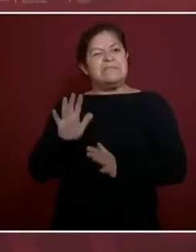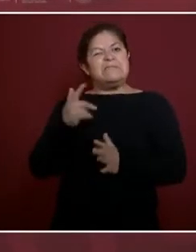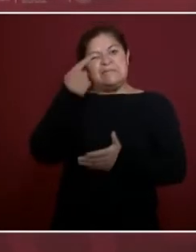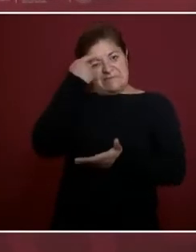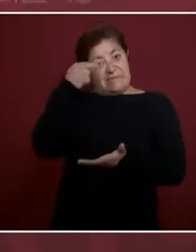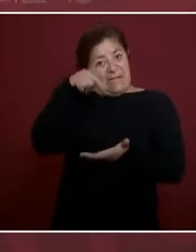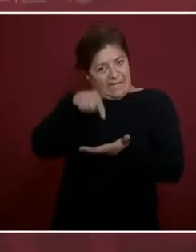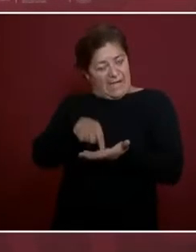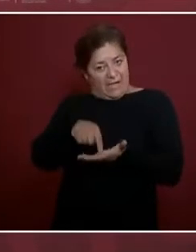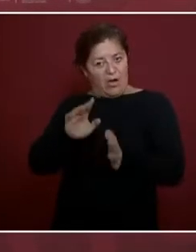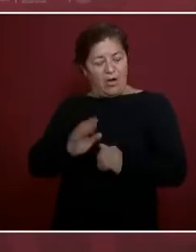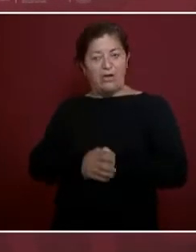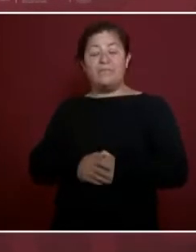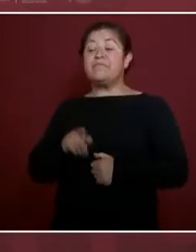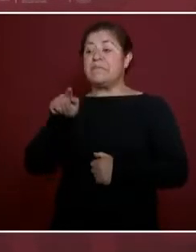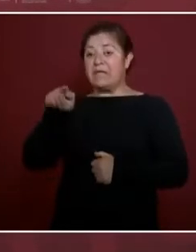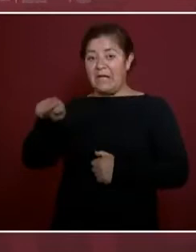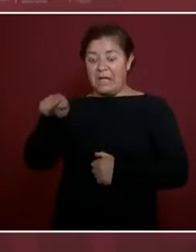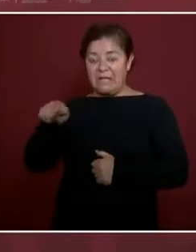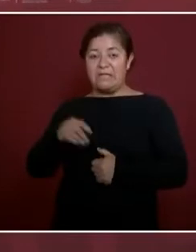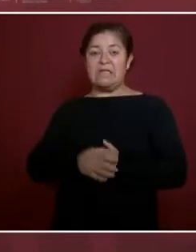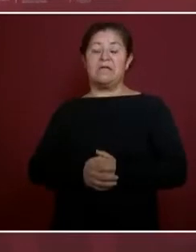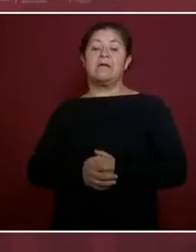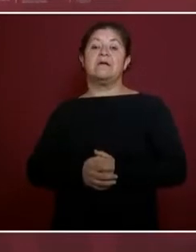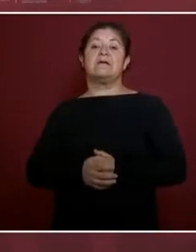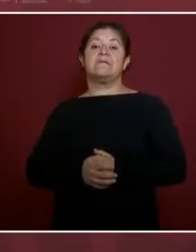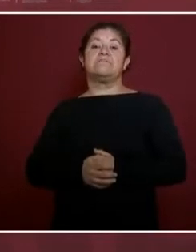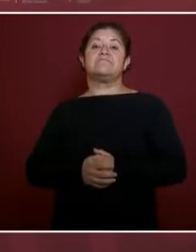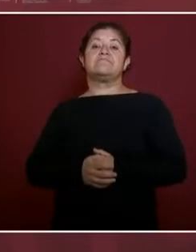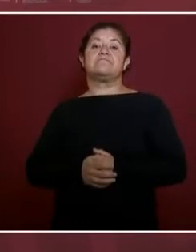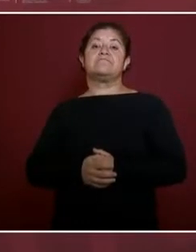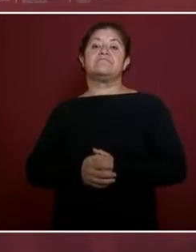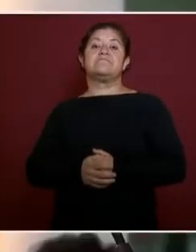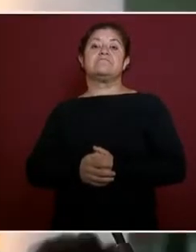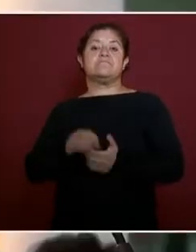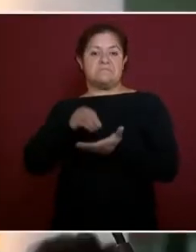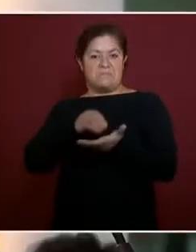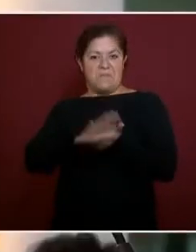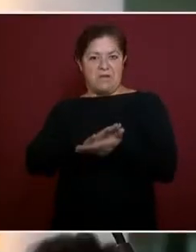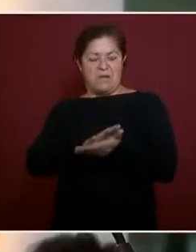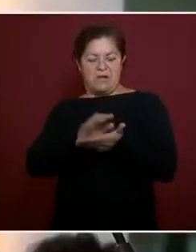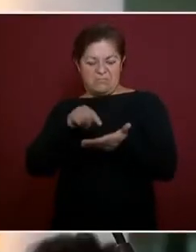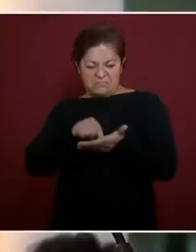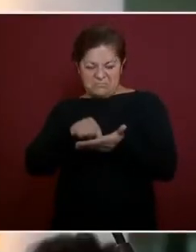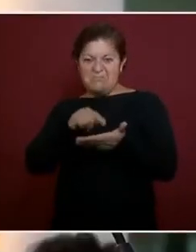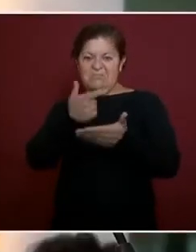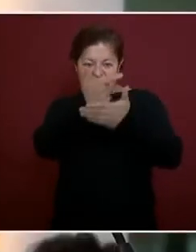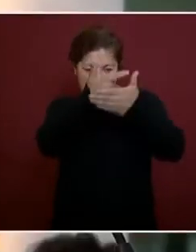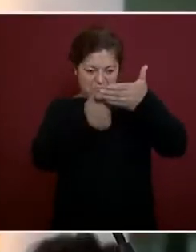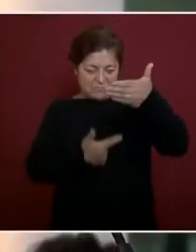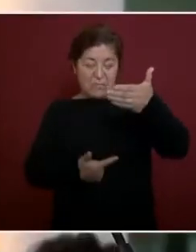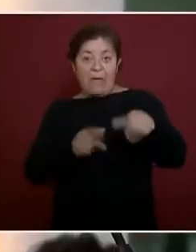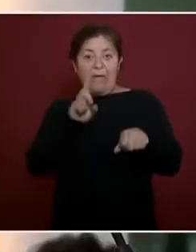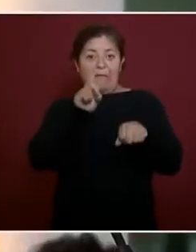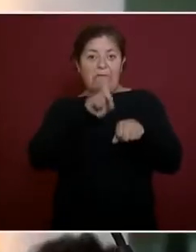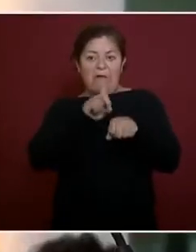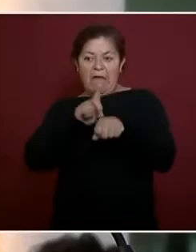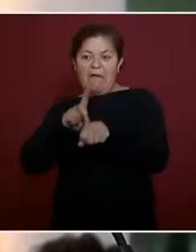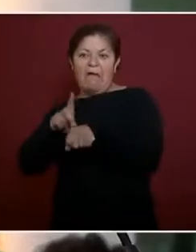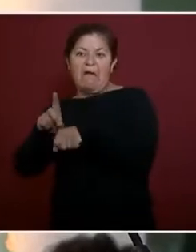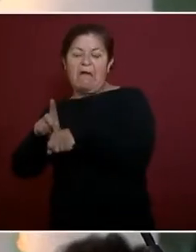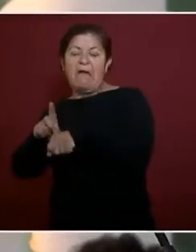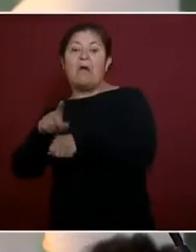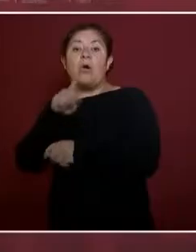se registraba como un delito diario. Se aburría el Ministerio